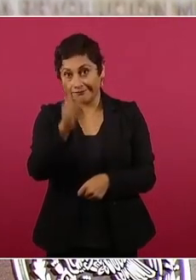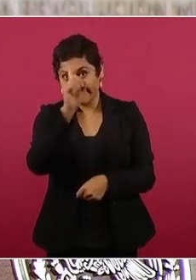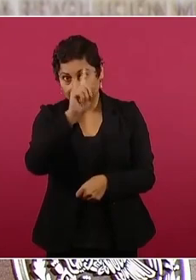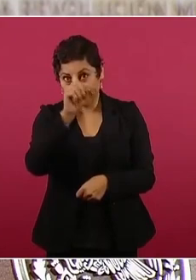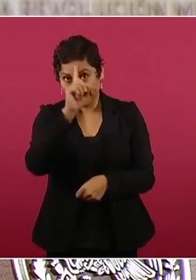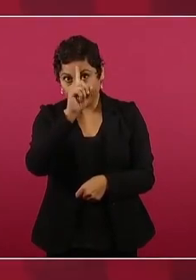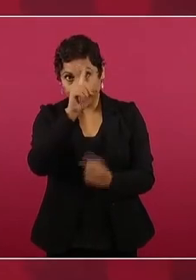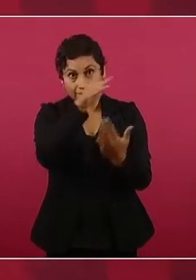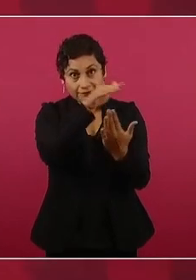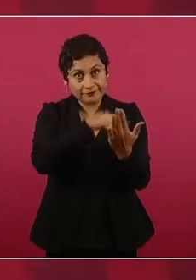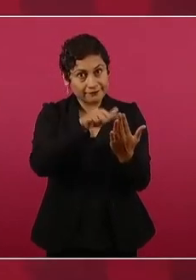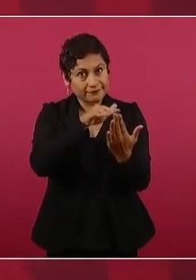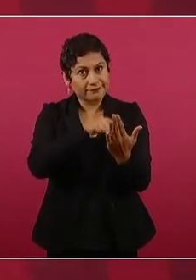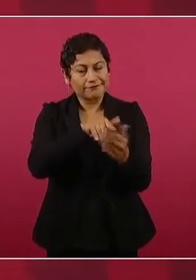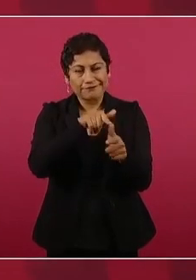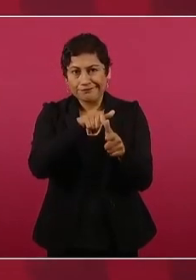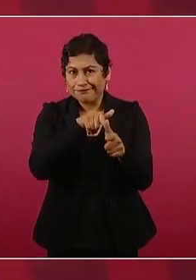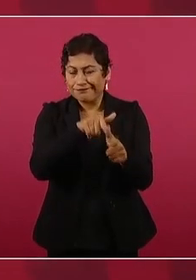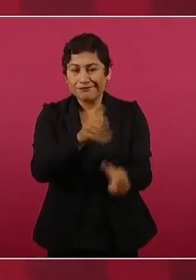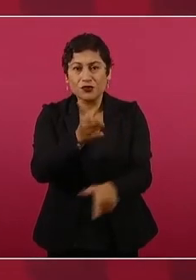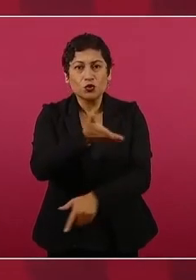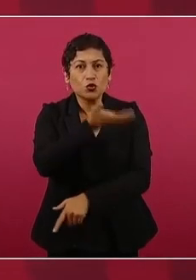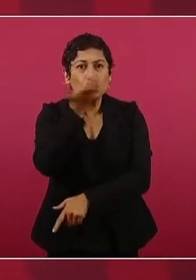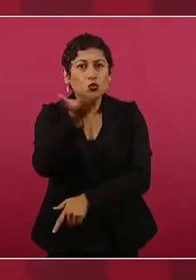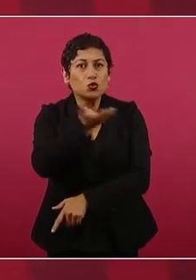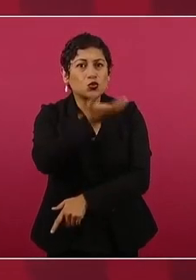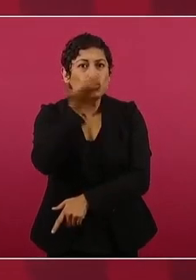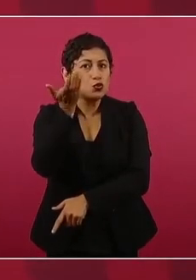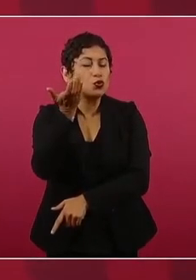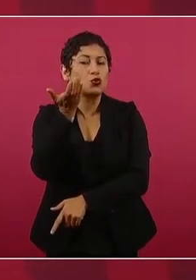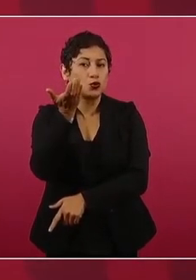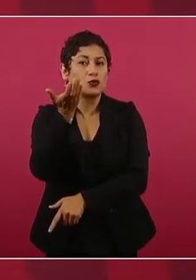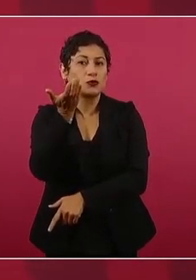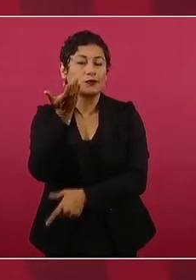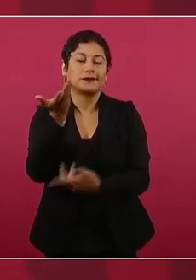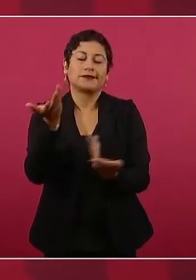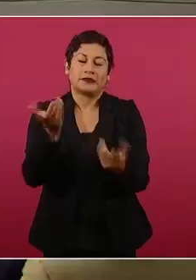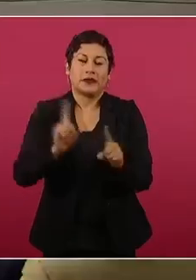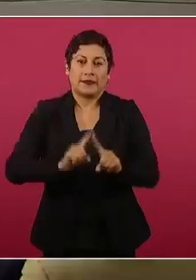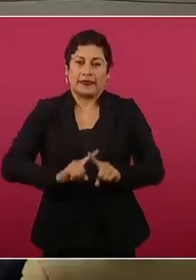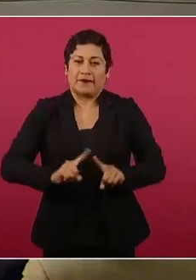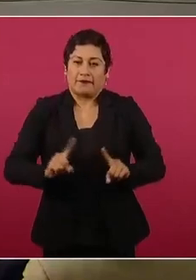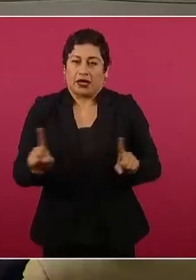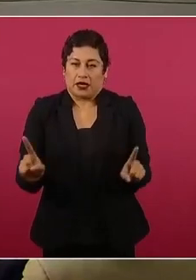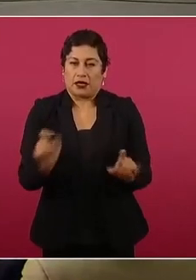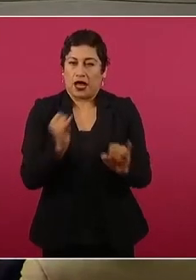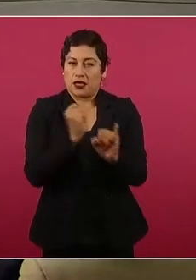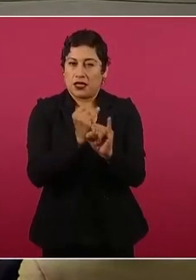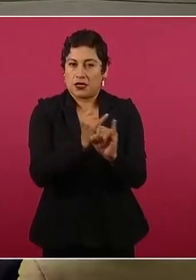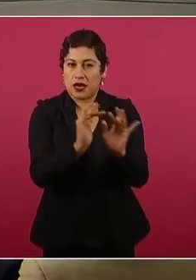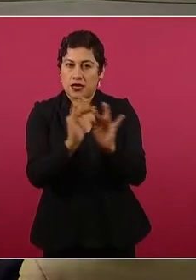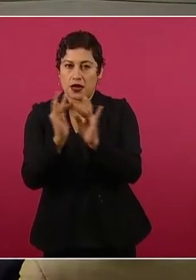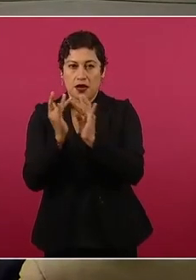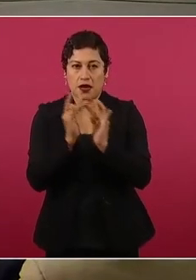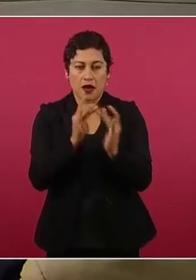No es lo mismo las redes, sí ayudan mucho,